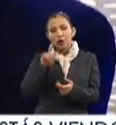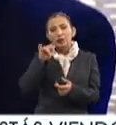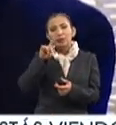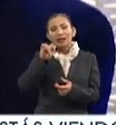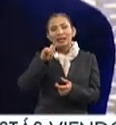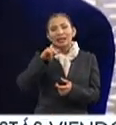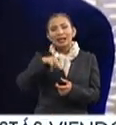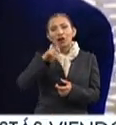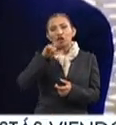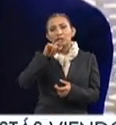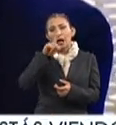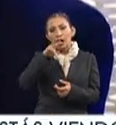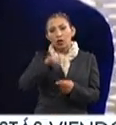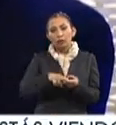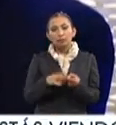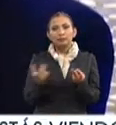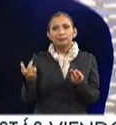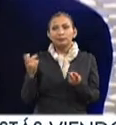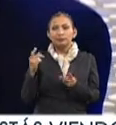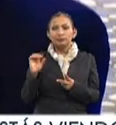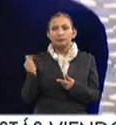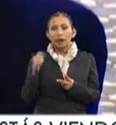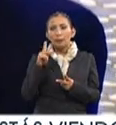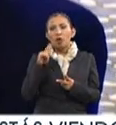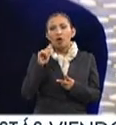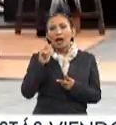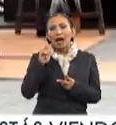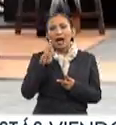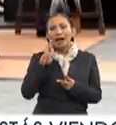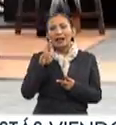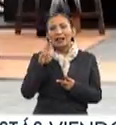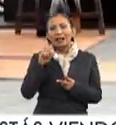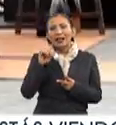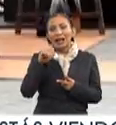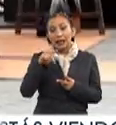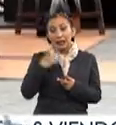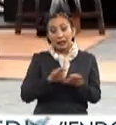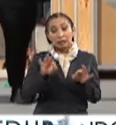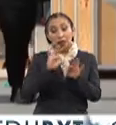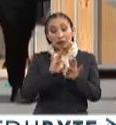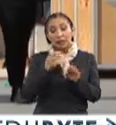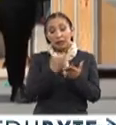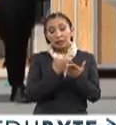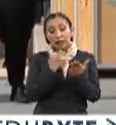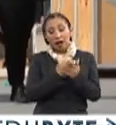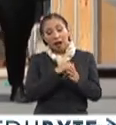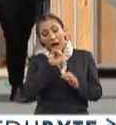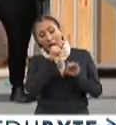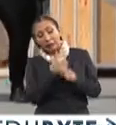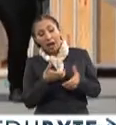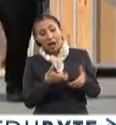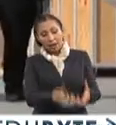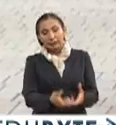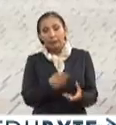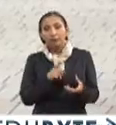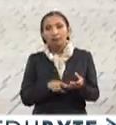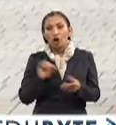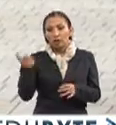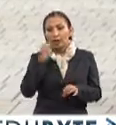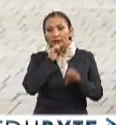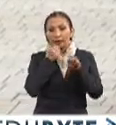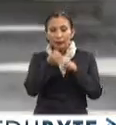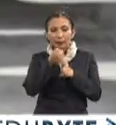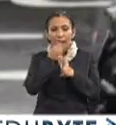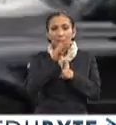Martín Lozano, de Paul Ardenne, que es el crítico más importante de arte público en el mundo, y una